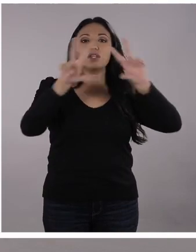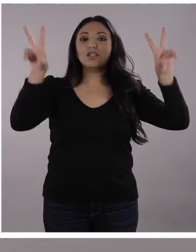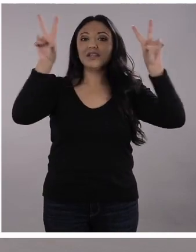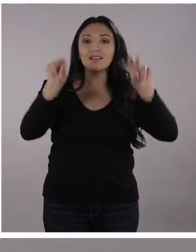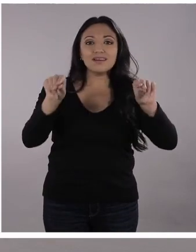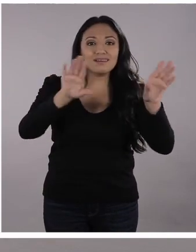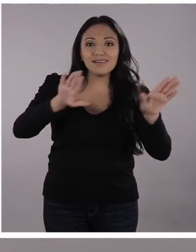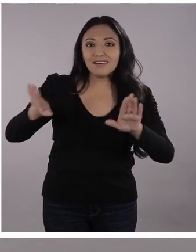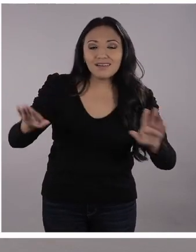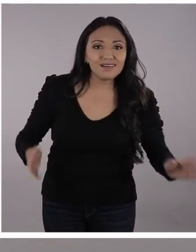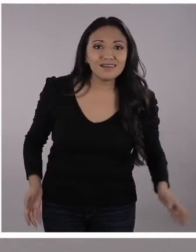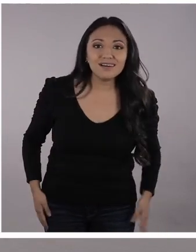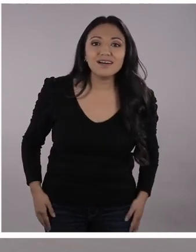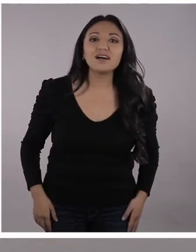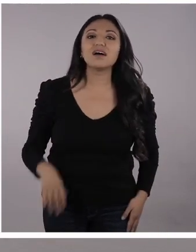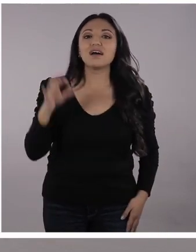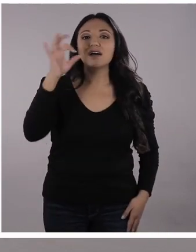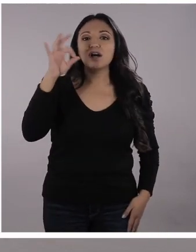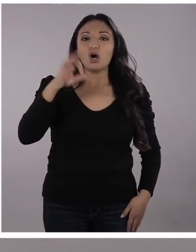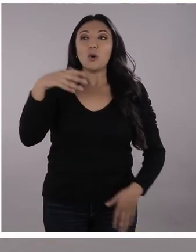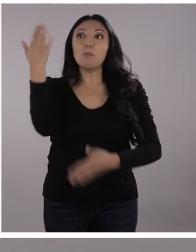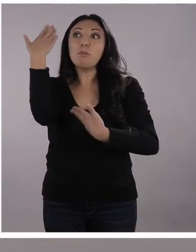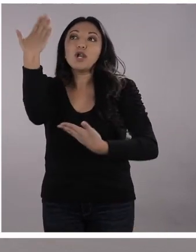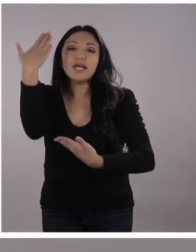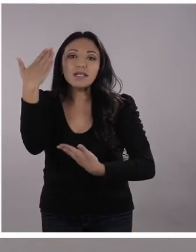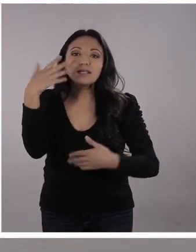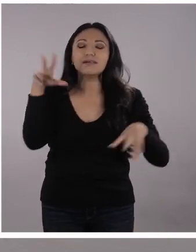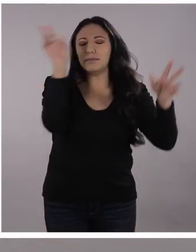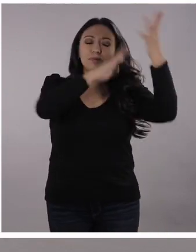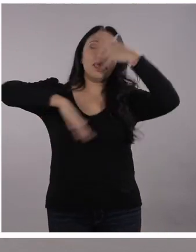Tampoco vamos a hablar de corrientes políticas.